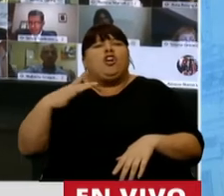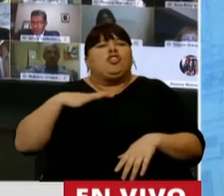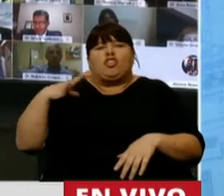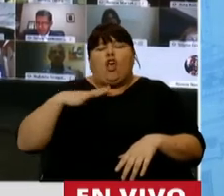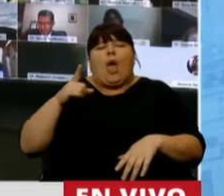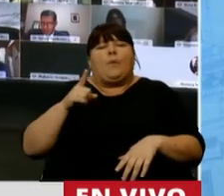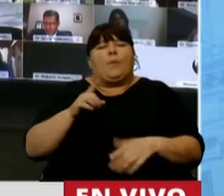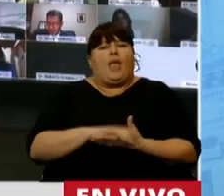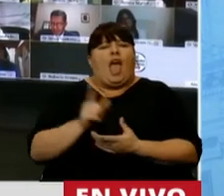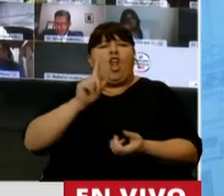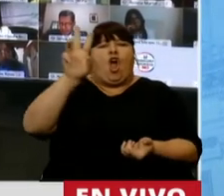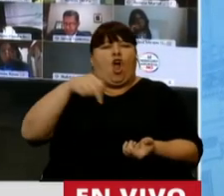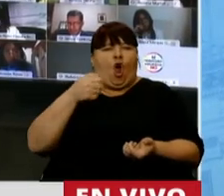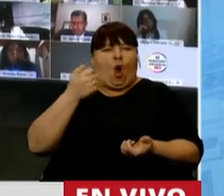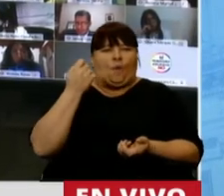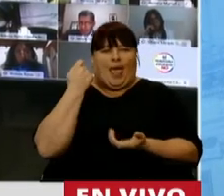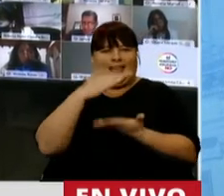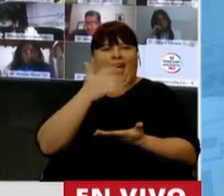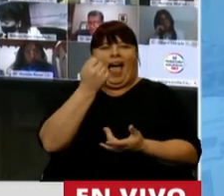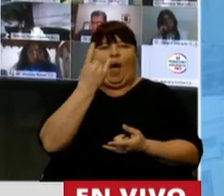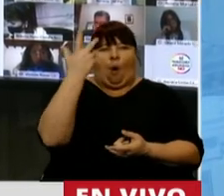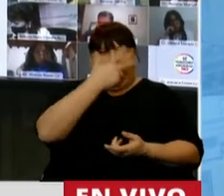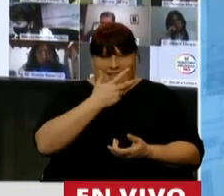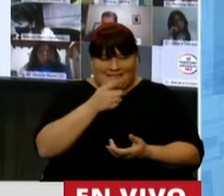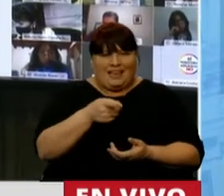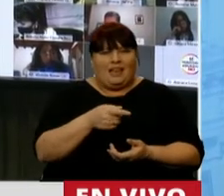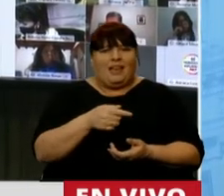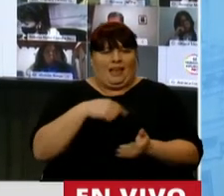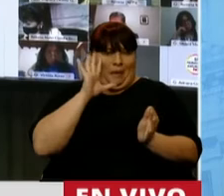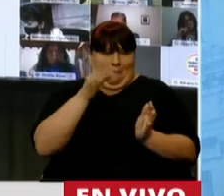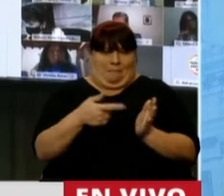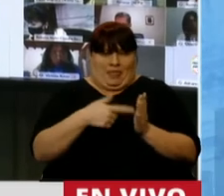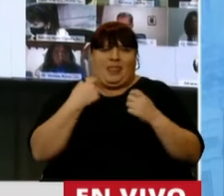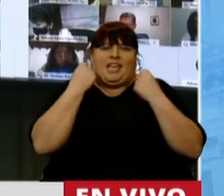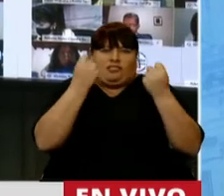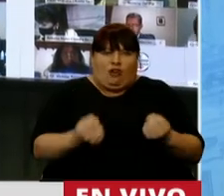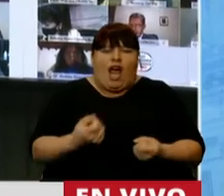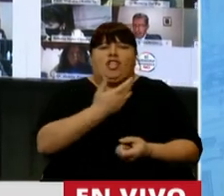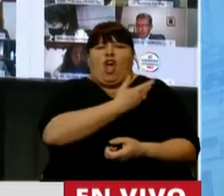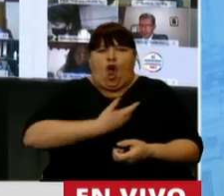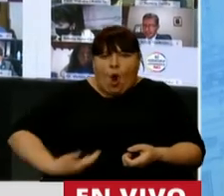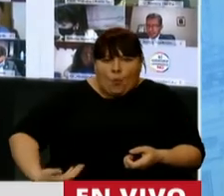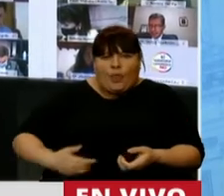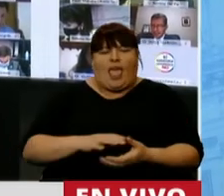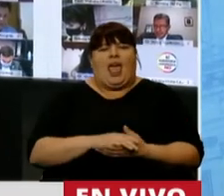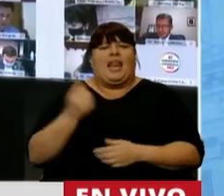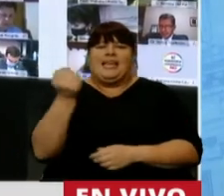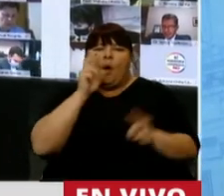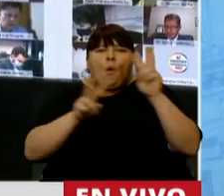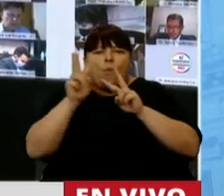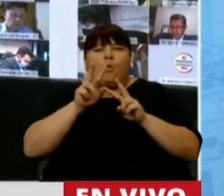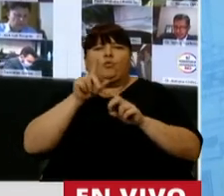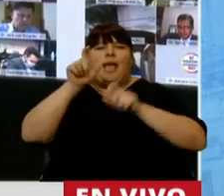no llegaron a cobrar la Asignación Universal. Aquí vemos el esfuerzo de un Ejecutivo que está buscando